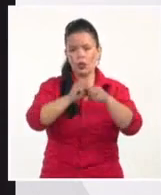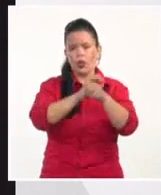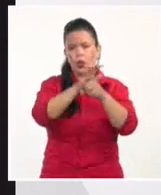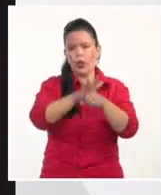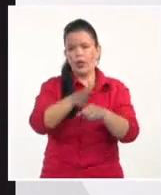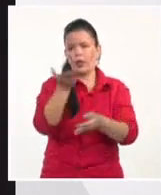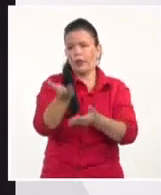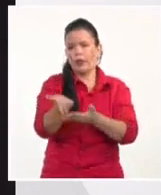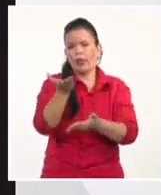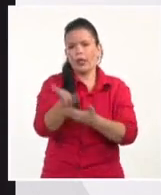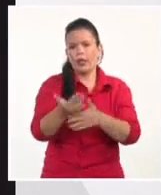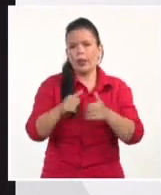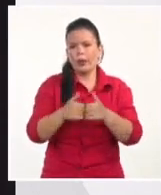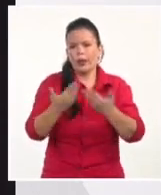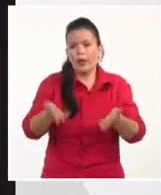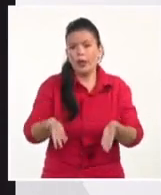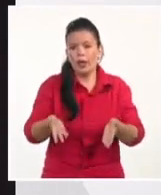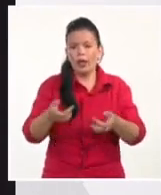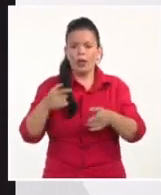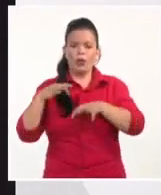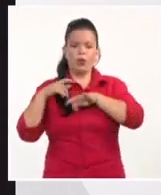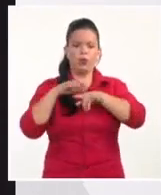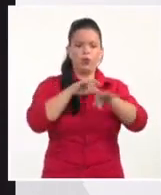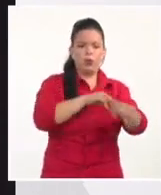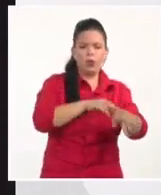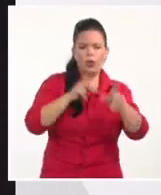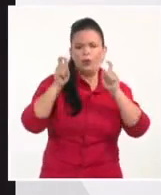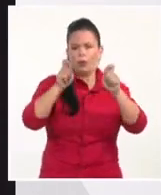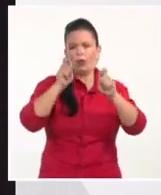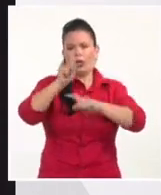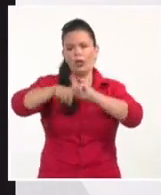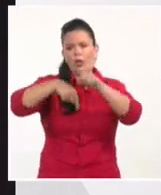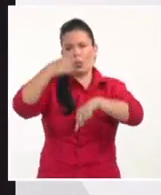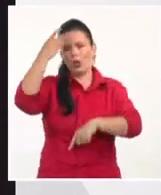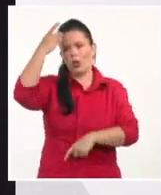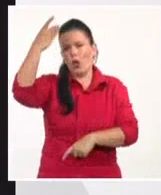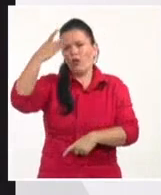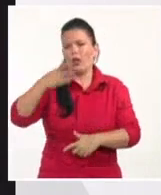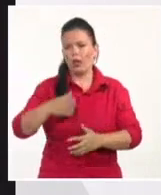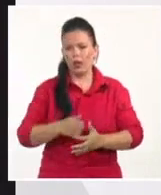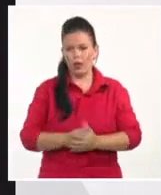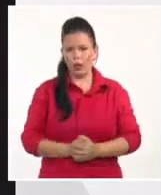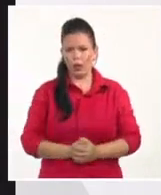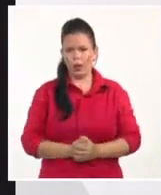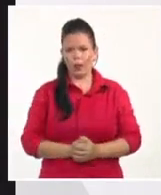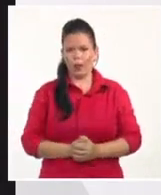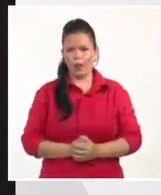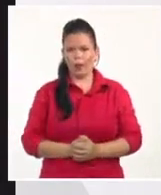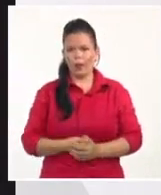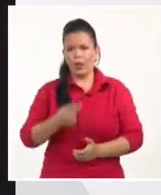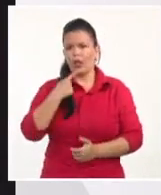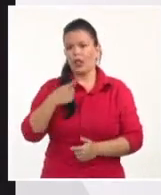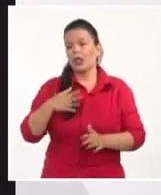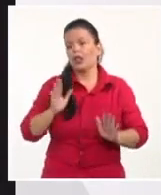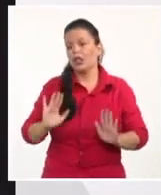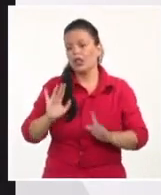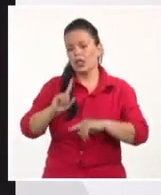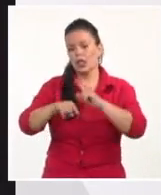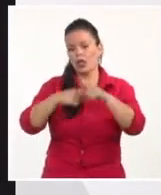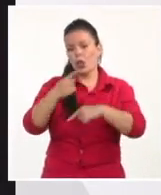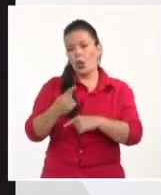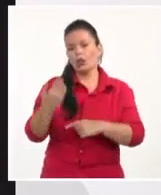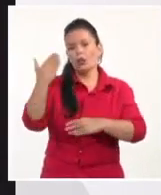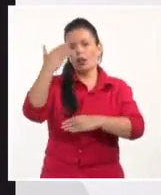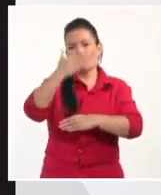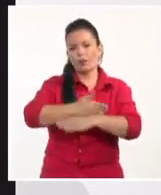movilizaciones contra el Gobierno, aunque el motivo fuera ir en contra de las restricciones por los picos del COVID.